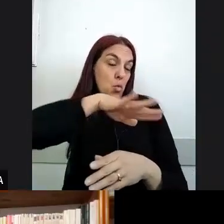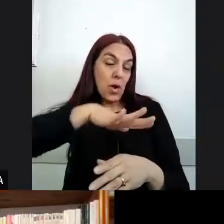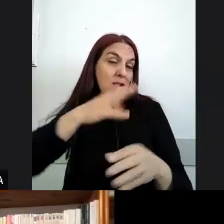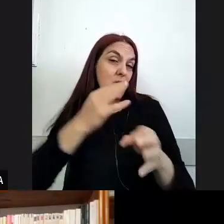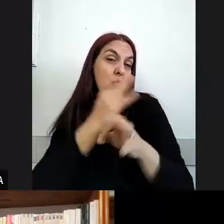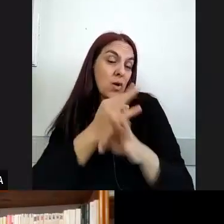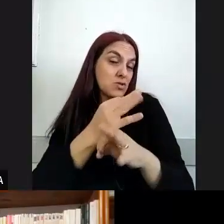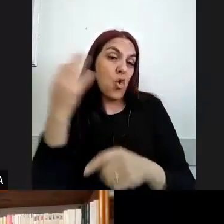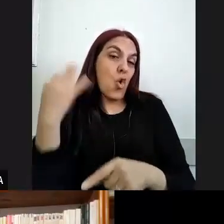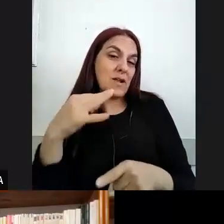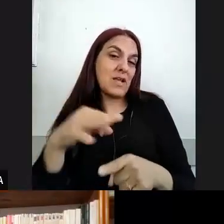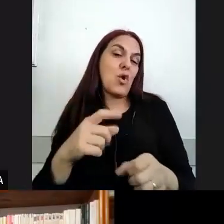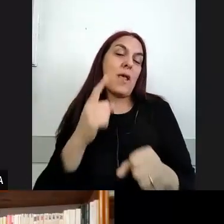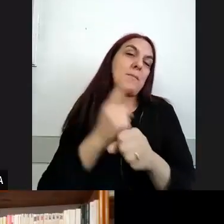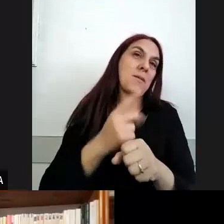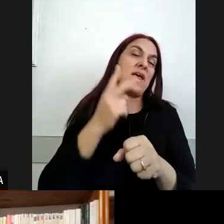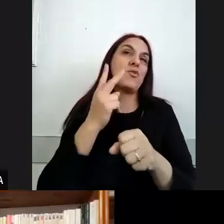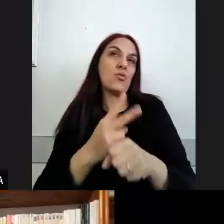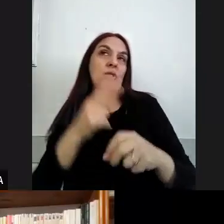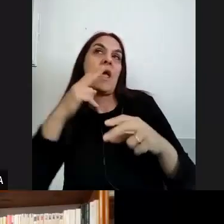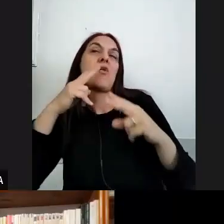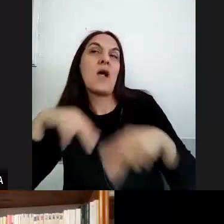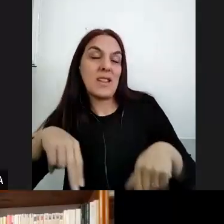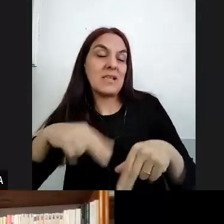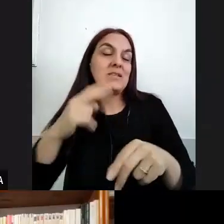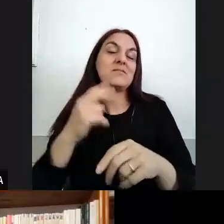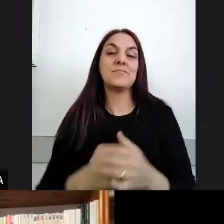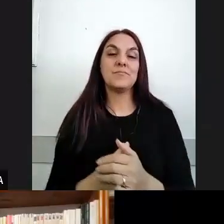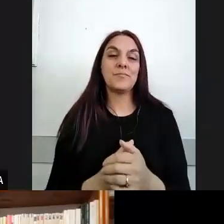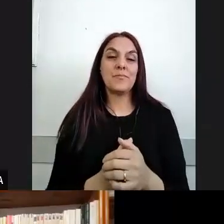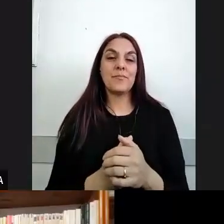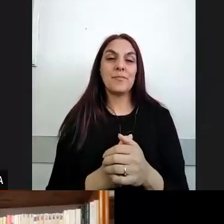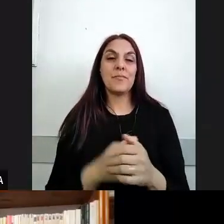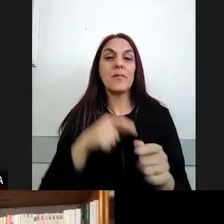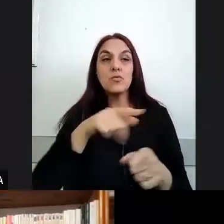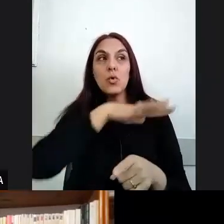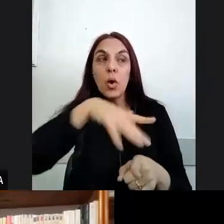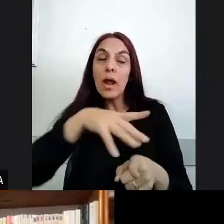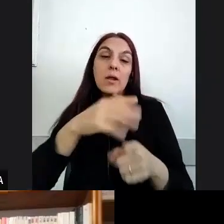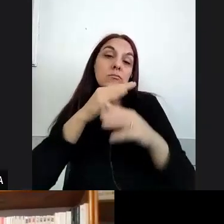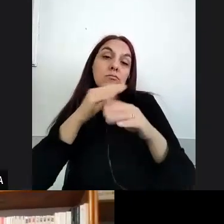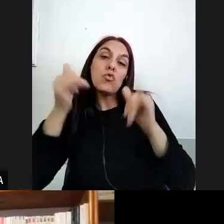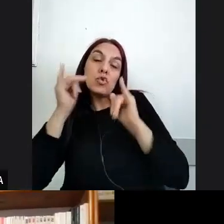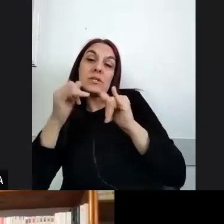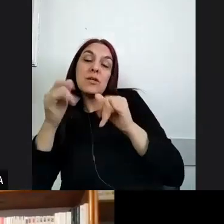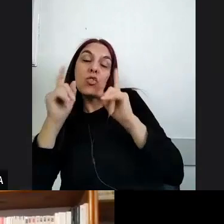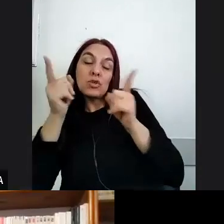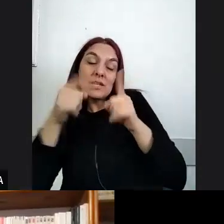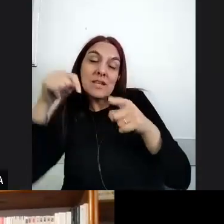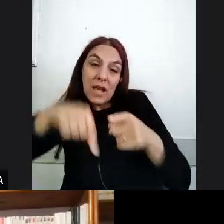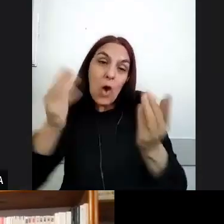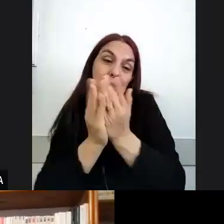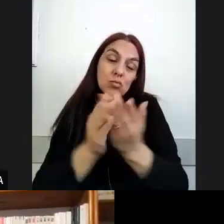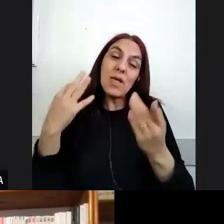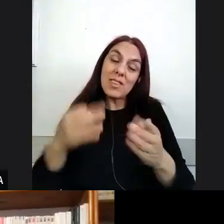el nivel inicial en el nivel primario en el nivel secundario que finalmente son espacios que van a transitar los docentes en formación ¿no? y